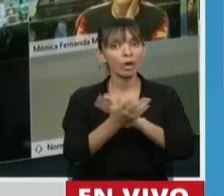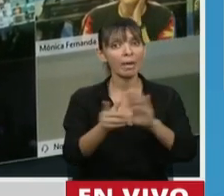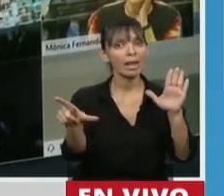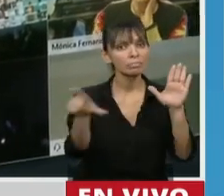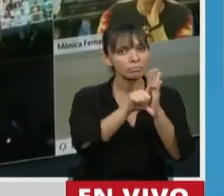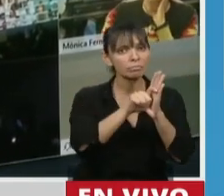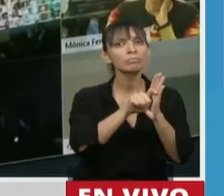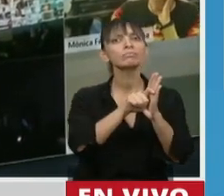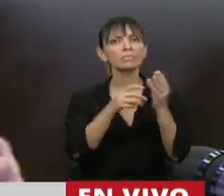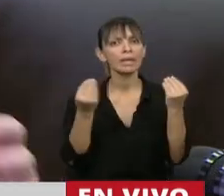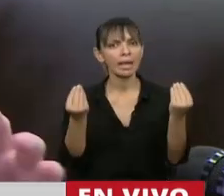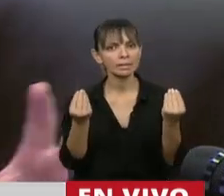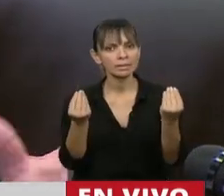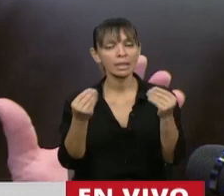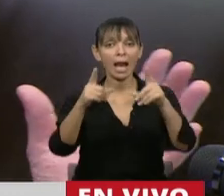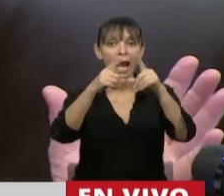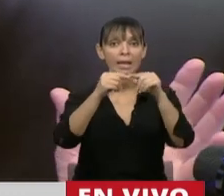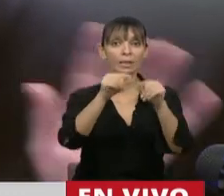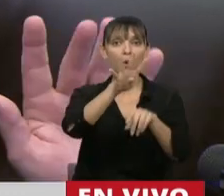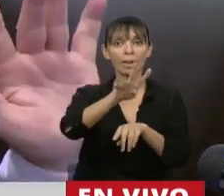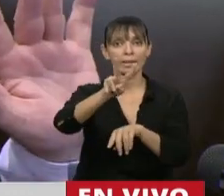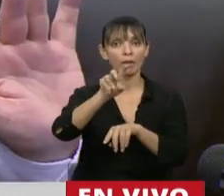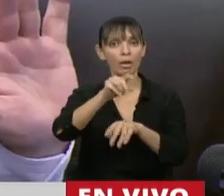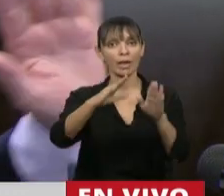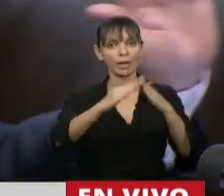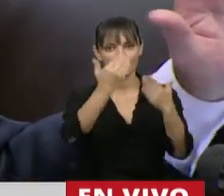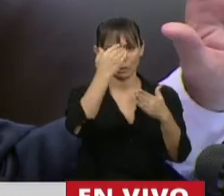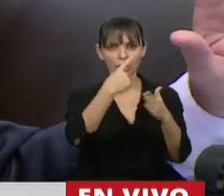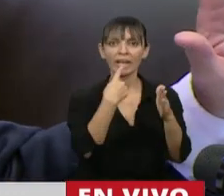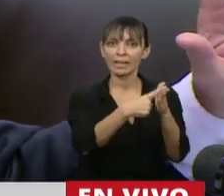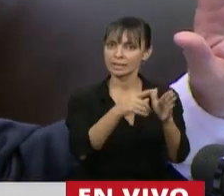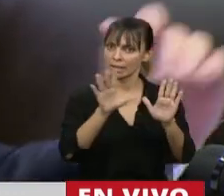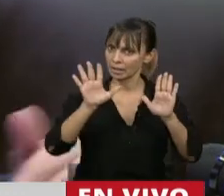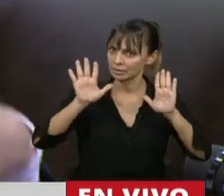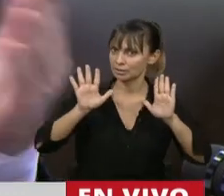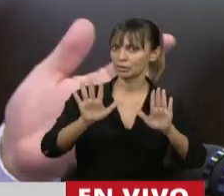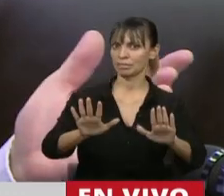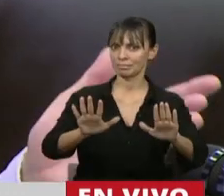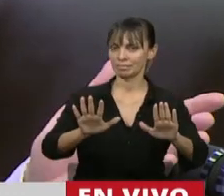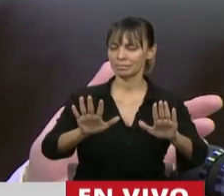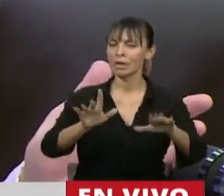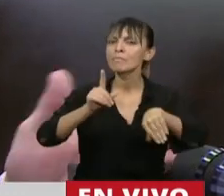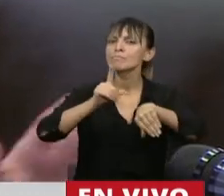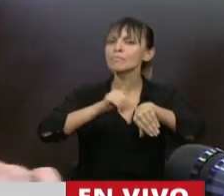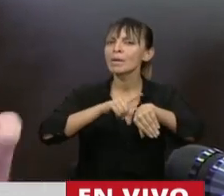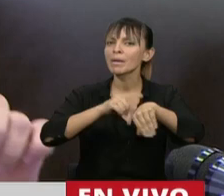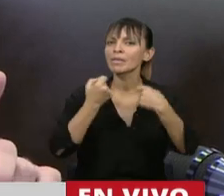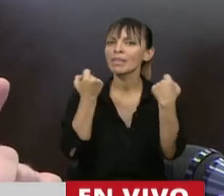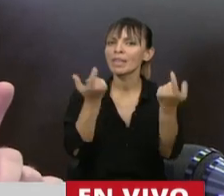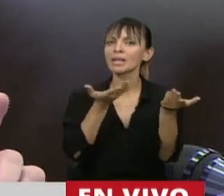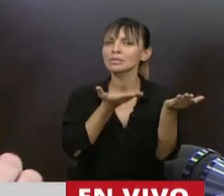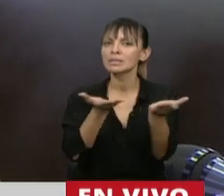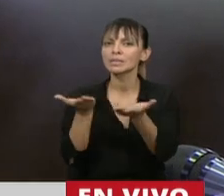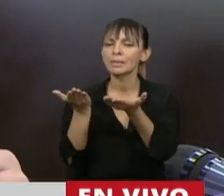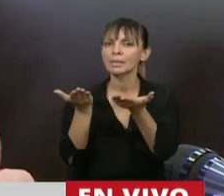Argentina, es el artículo 42 de la Constitución que dice, momento, cuando se preste un servicio, cualquiera